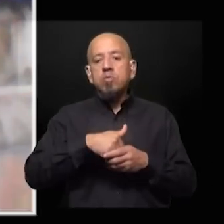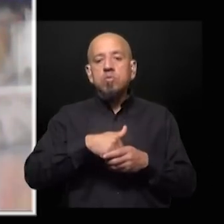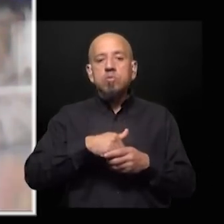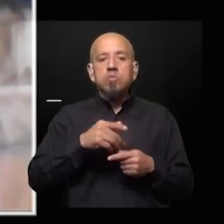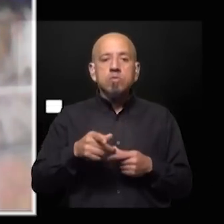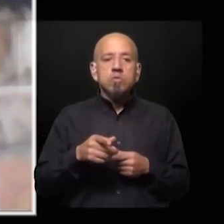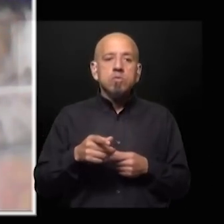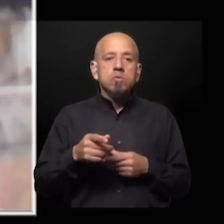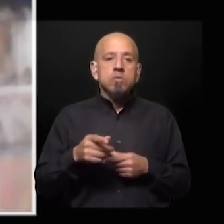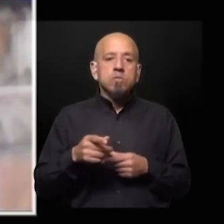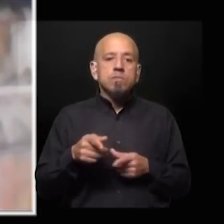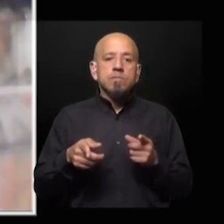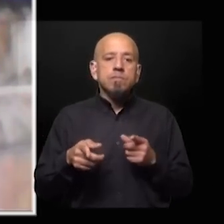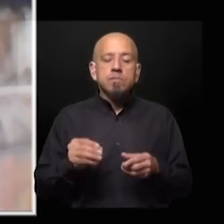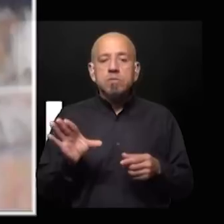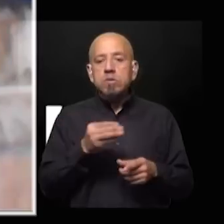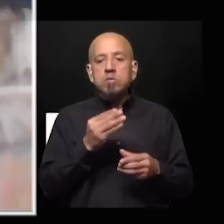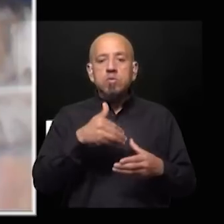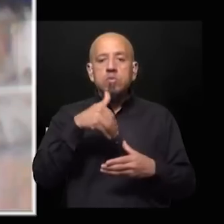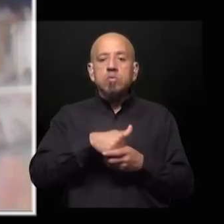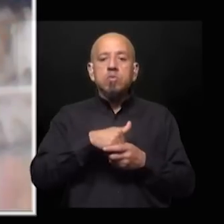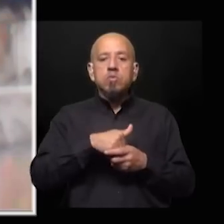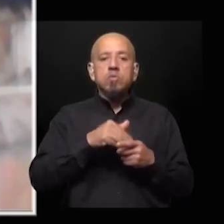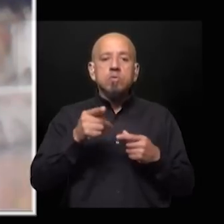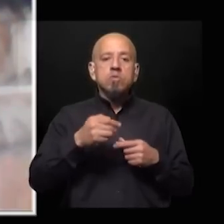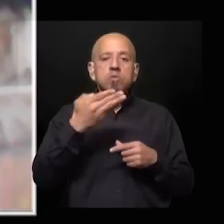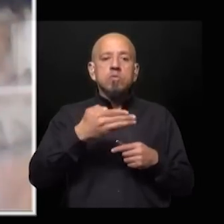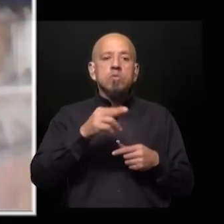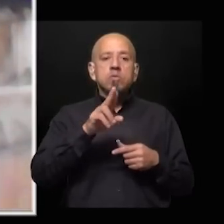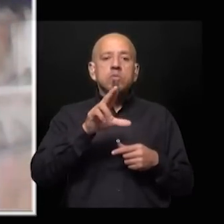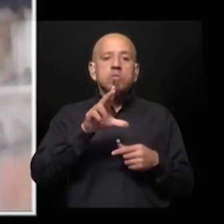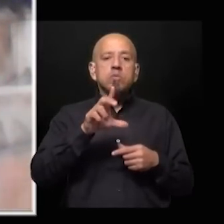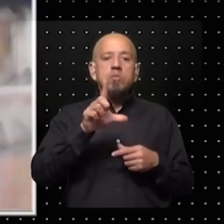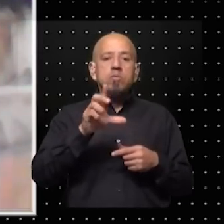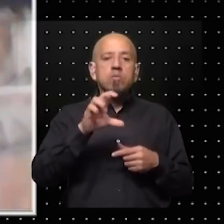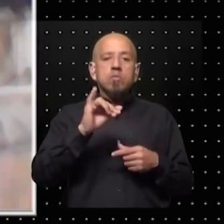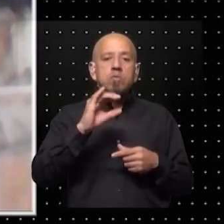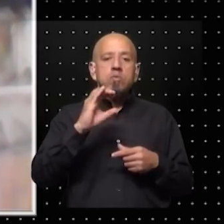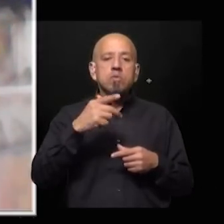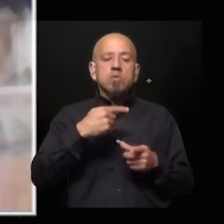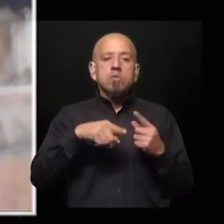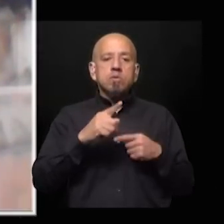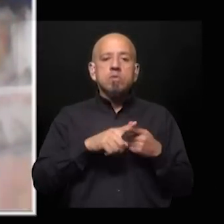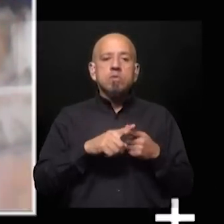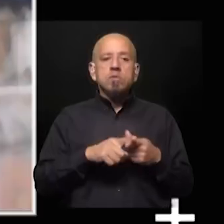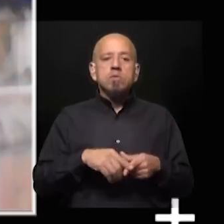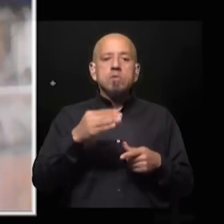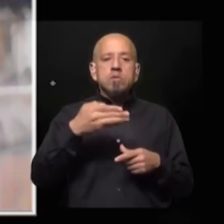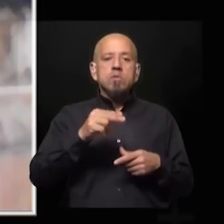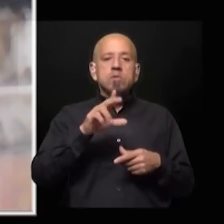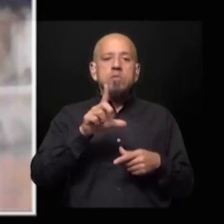es claro que todos los votos de Patricia Bullrich se vuelquen hacia Rodríguez Larreta o todos los votos de Rodríguez Larreta se vuelven a Bullrich